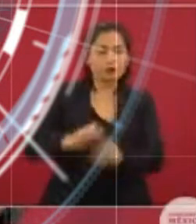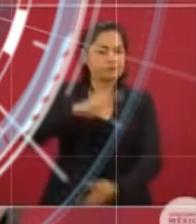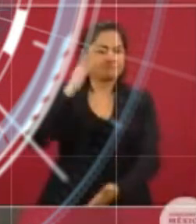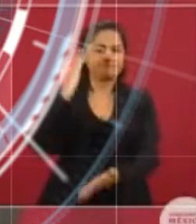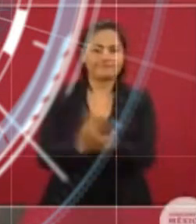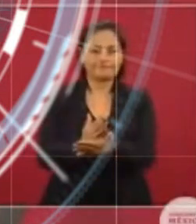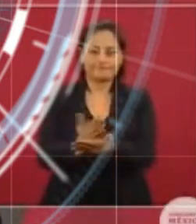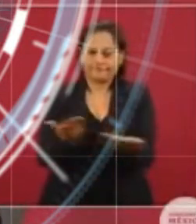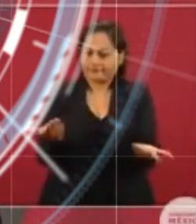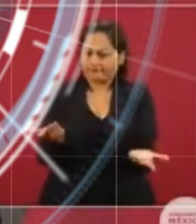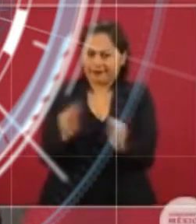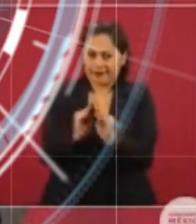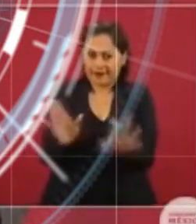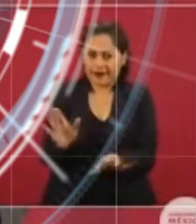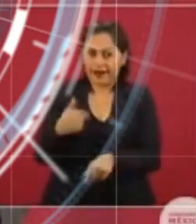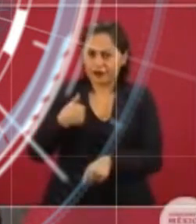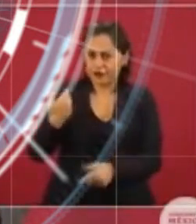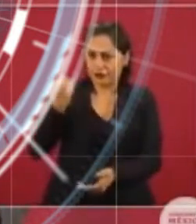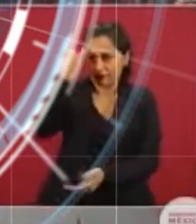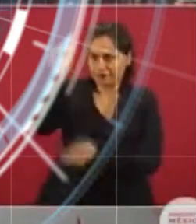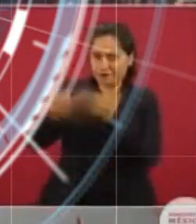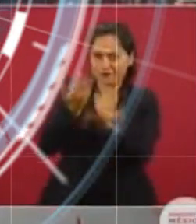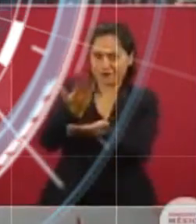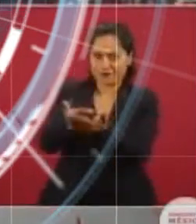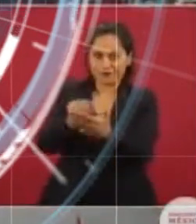¿Qué pasa con el